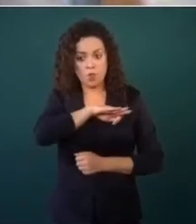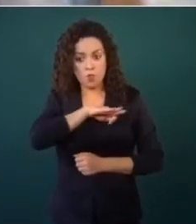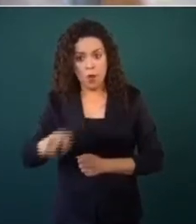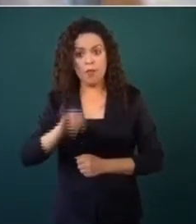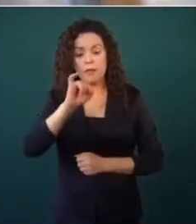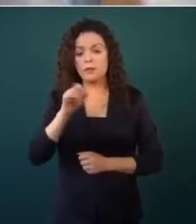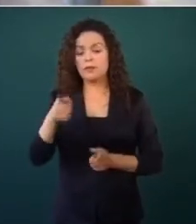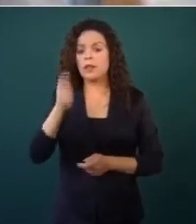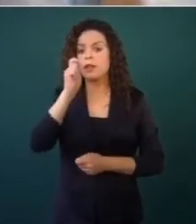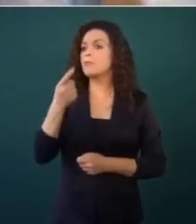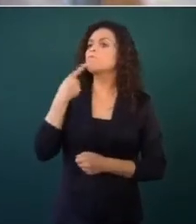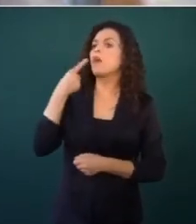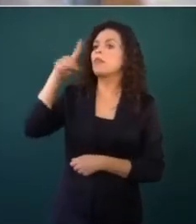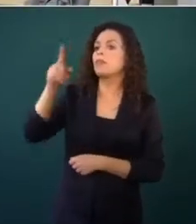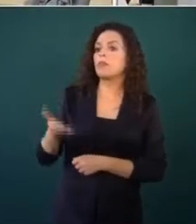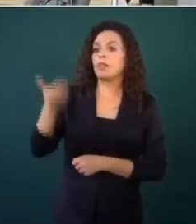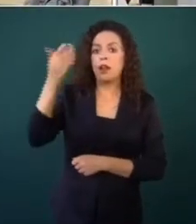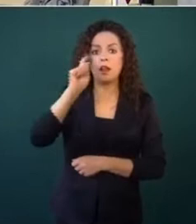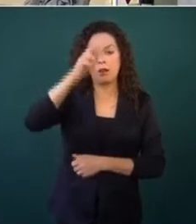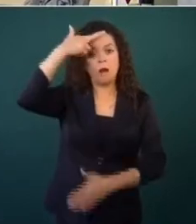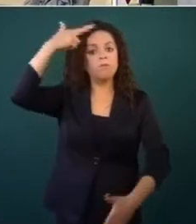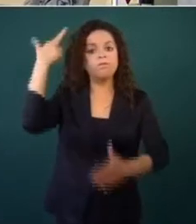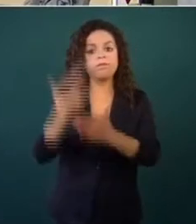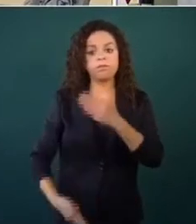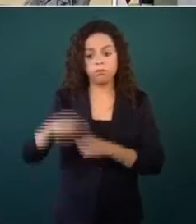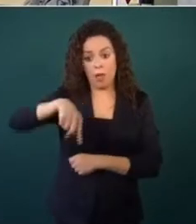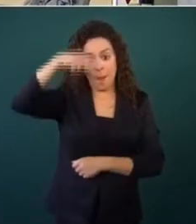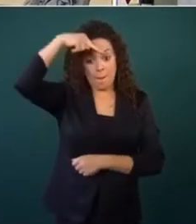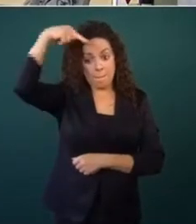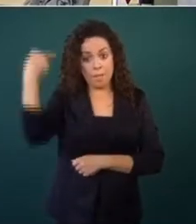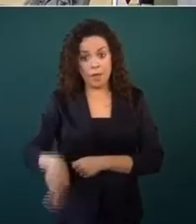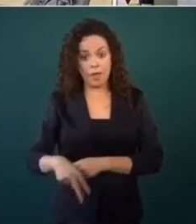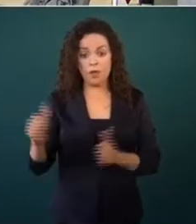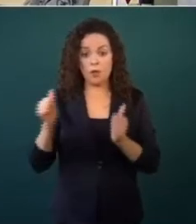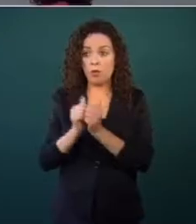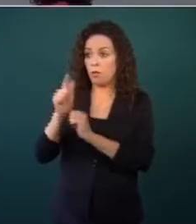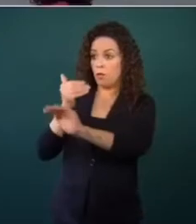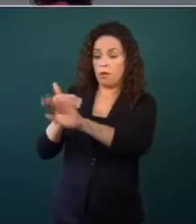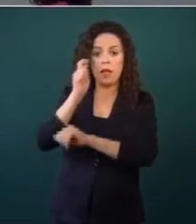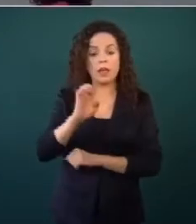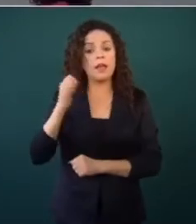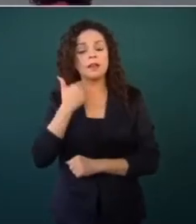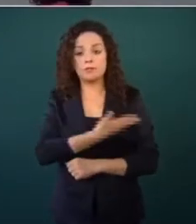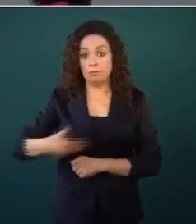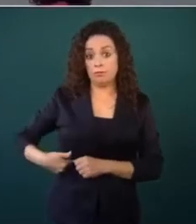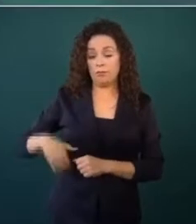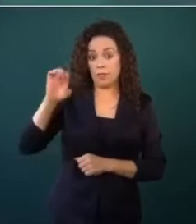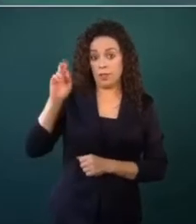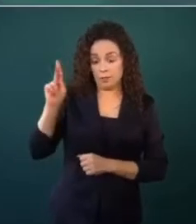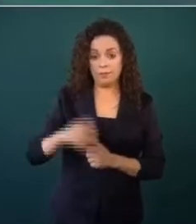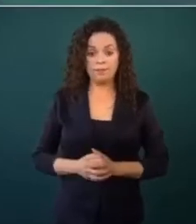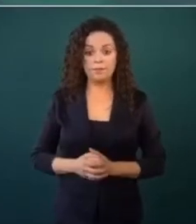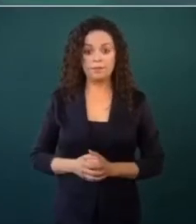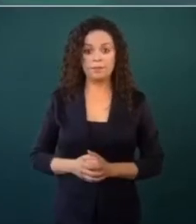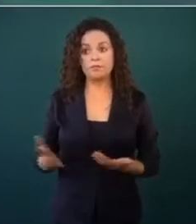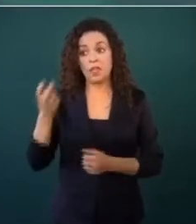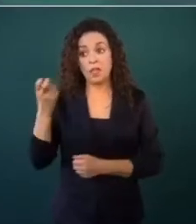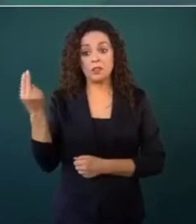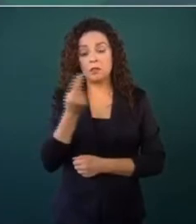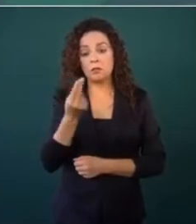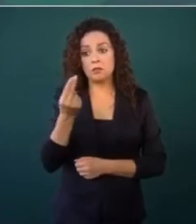delito precisamente de traición a la patria contra el expresidente Peña Nieto en este sentido? Pues eso lo tienen que resolver